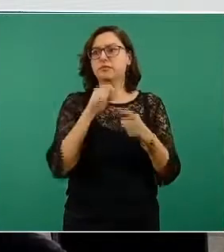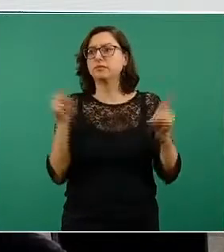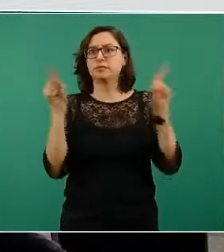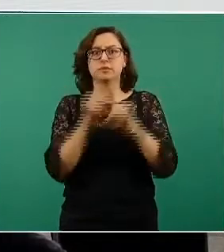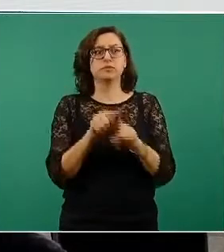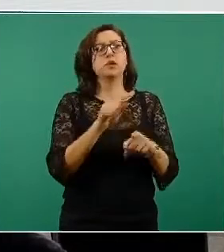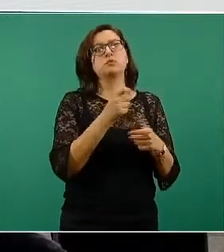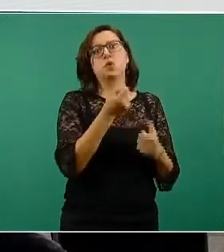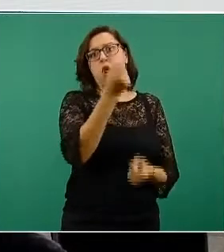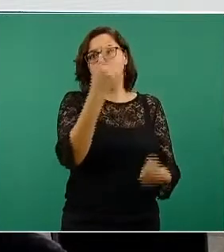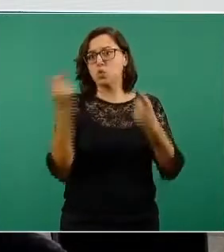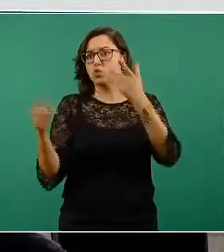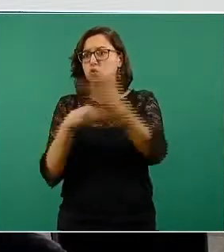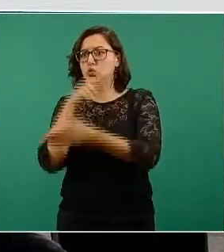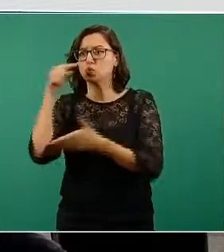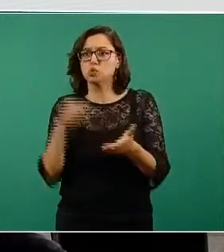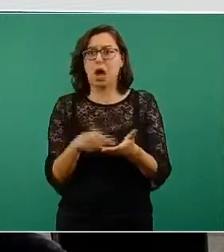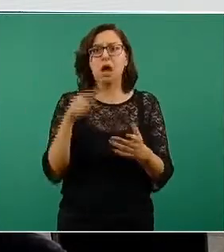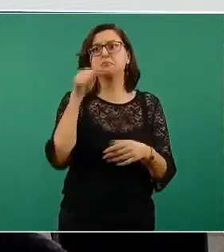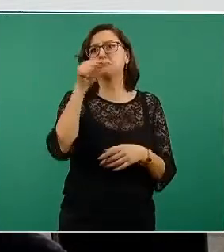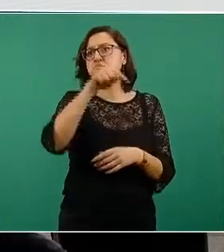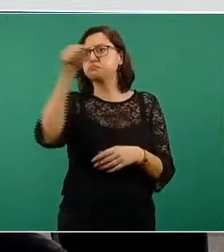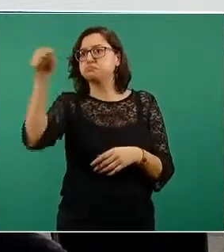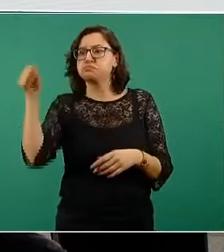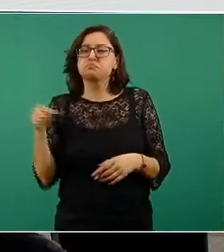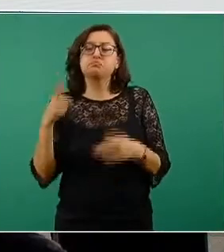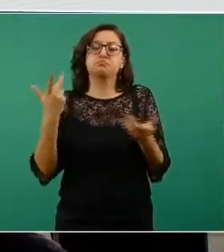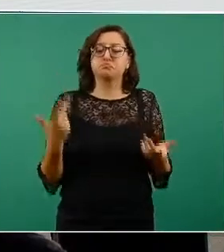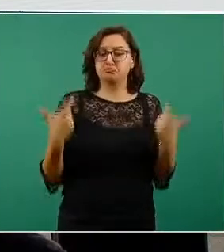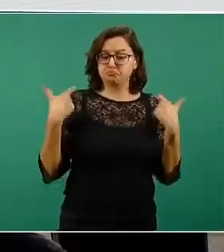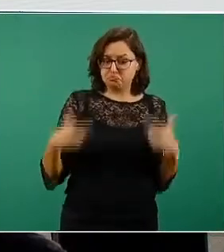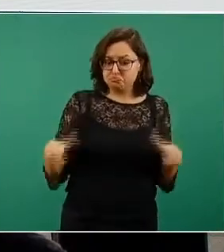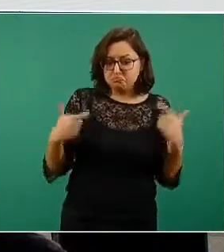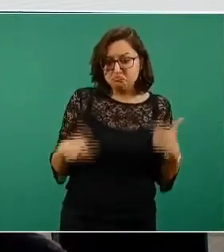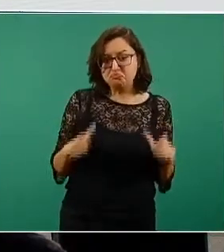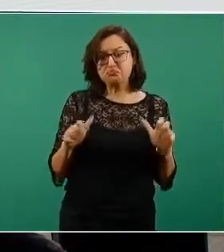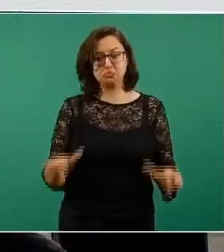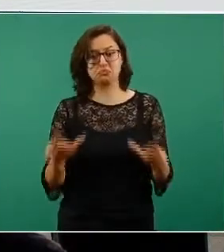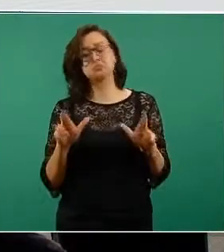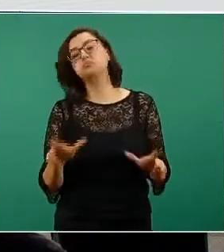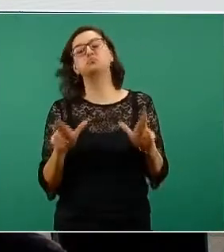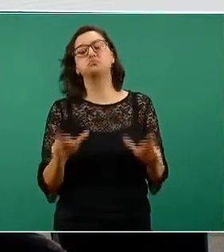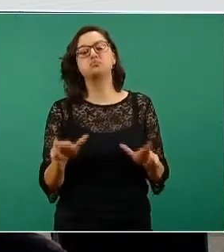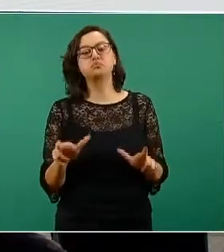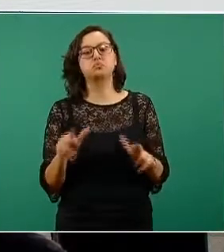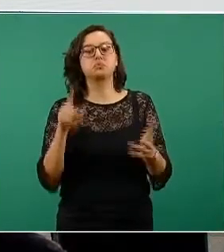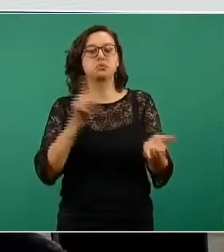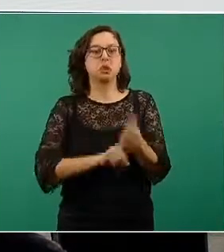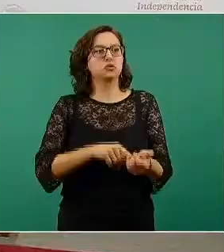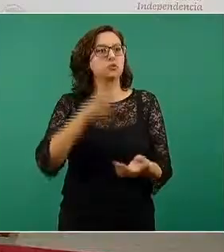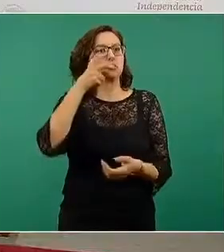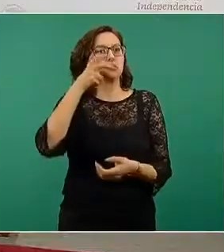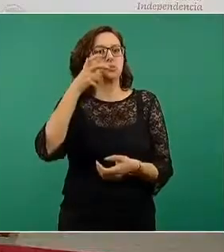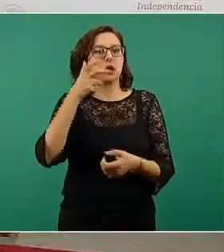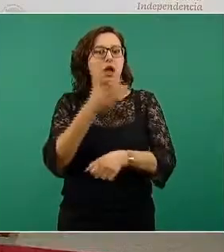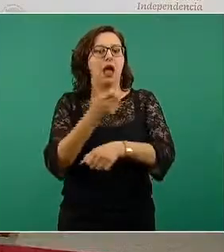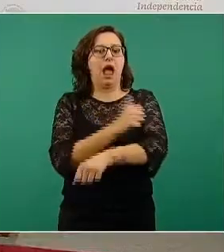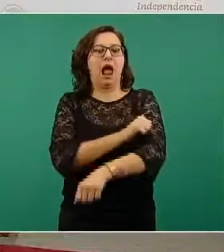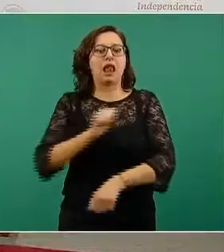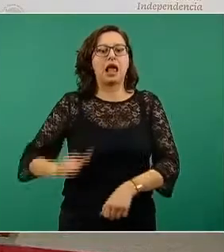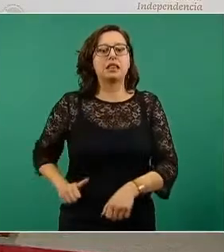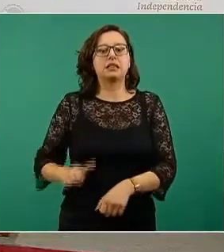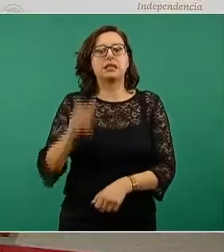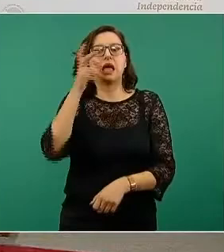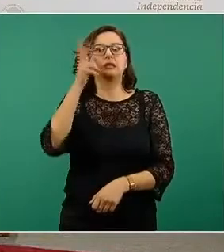como las Lomas, como Polanco, etcétera, que corresponden a la demarcación Miguel Hidalgo. Pero vamos